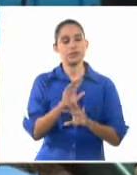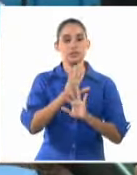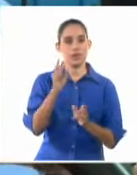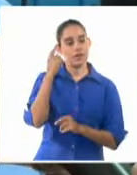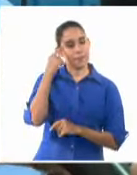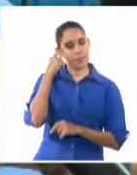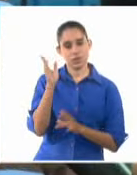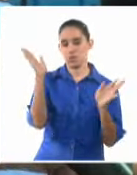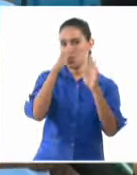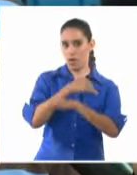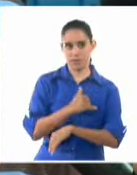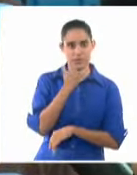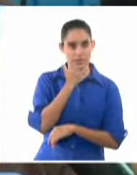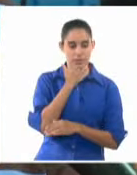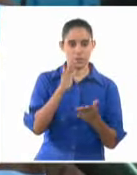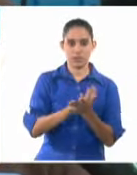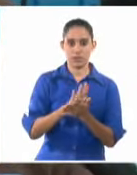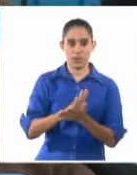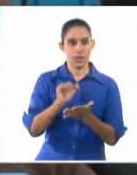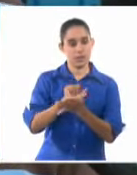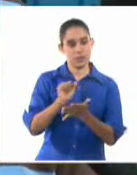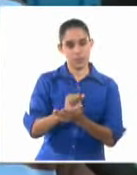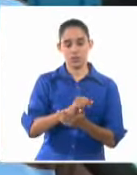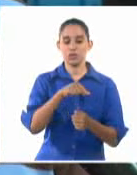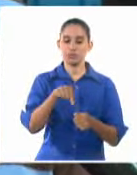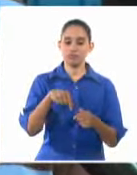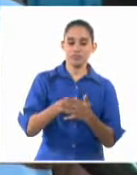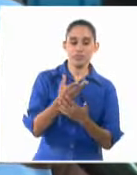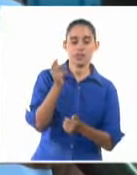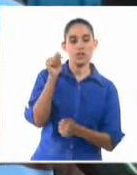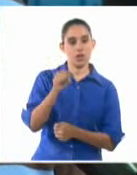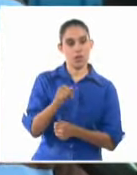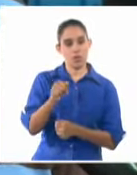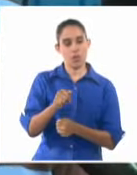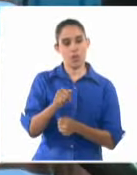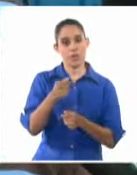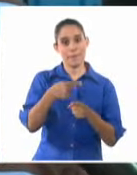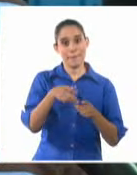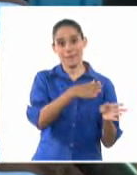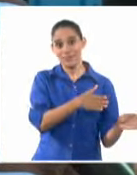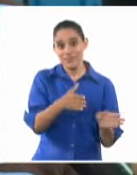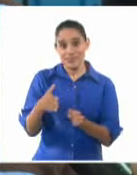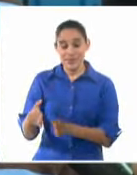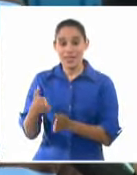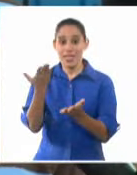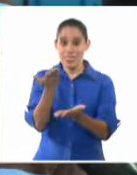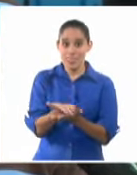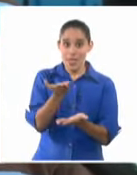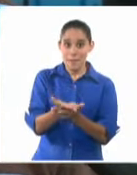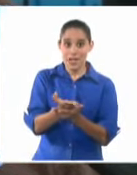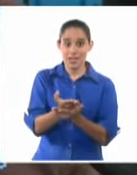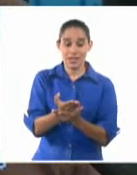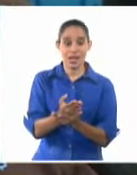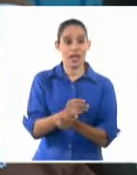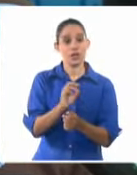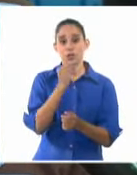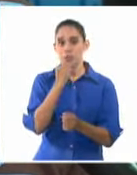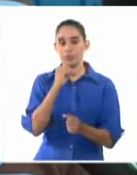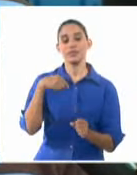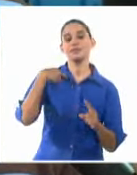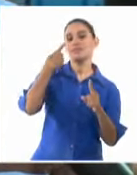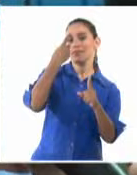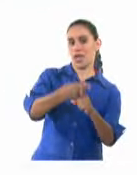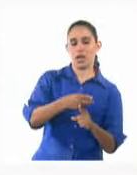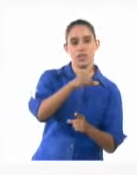que no deba haber afectación al servicio durante todo el día, exceptuando el horario de máxima demanda no superior a 2 horas con una máxima afectación de